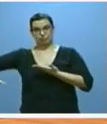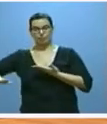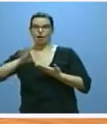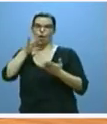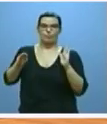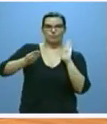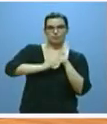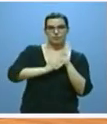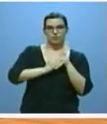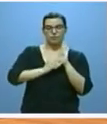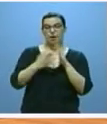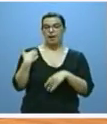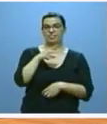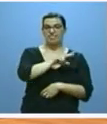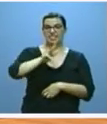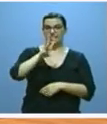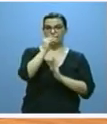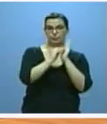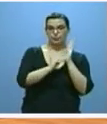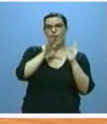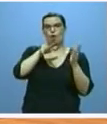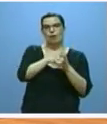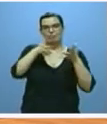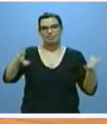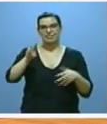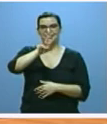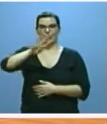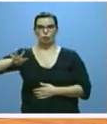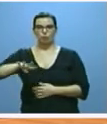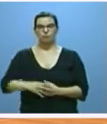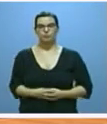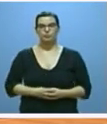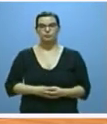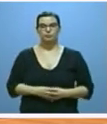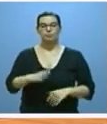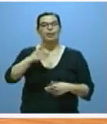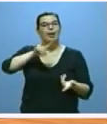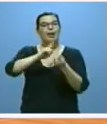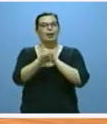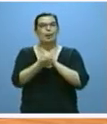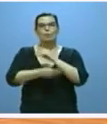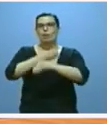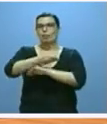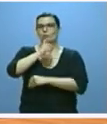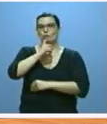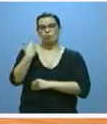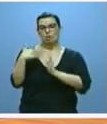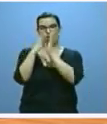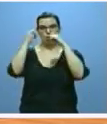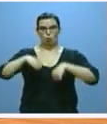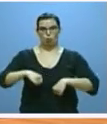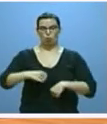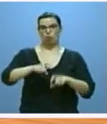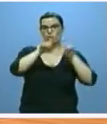pasando los mismos de 23 a 34. Para arbitrar estos cambios, hemos acordado ya con los agentes